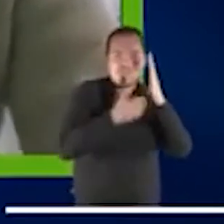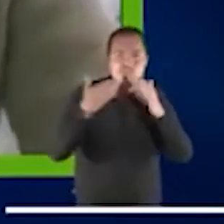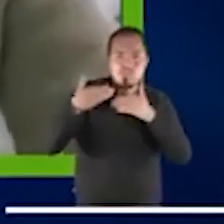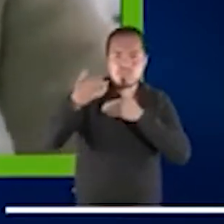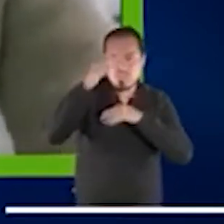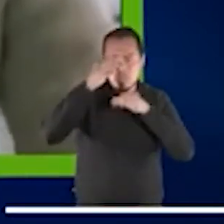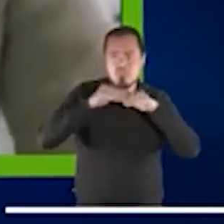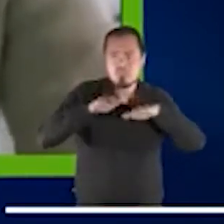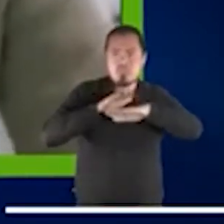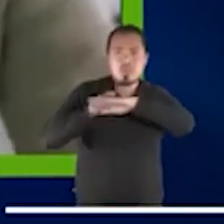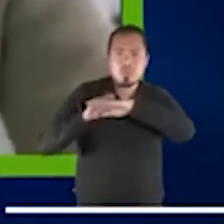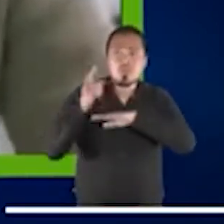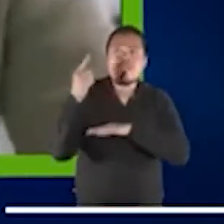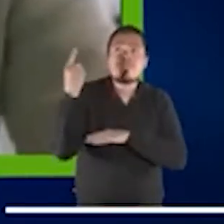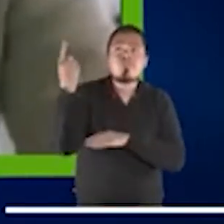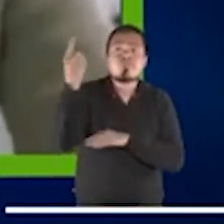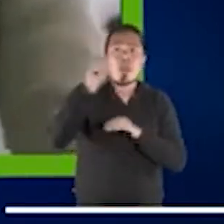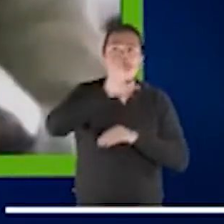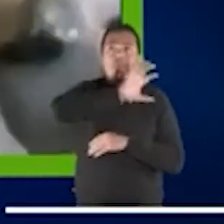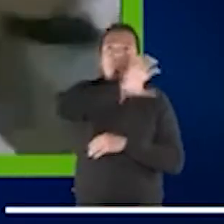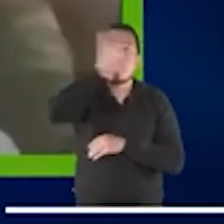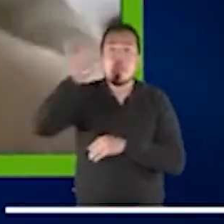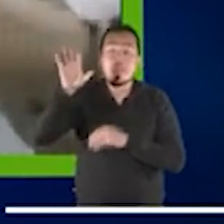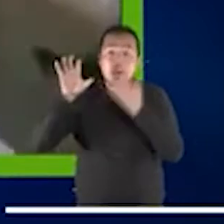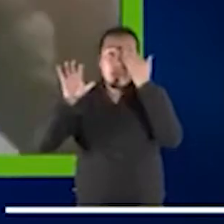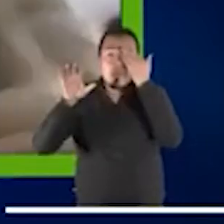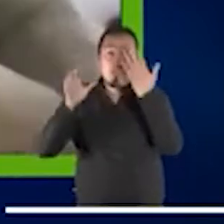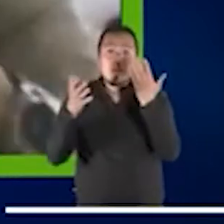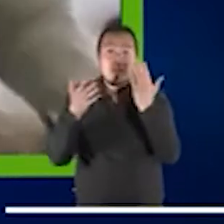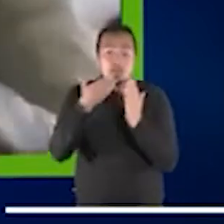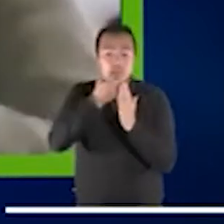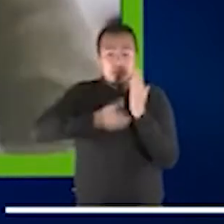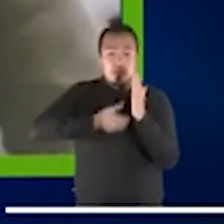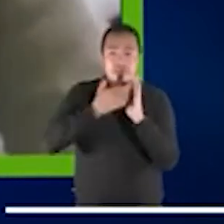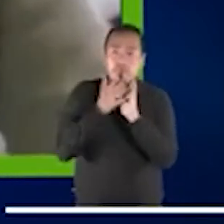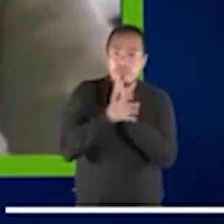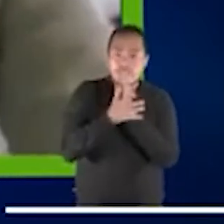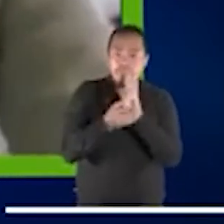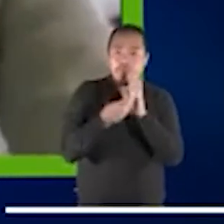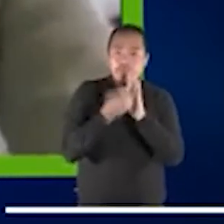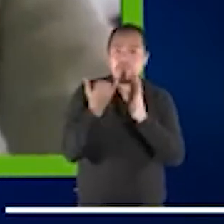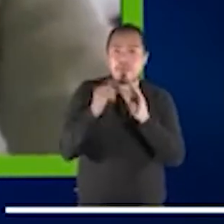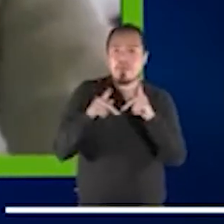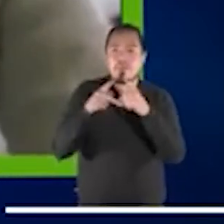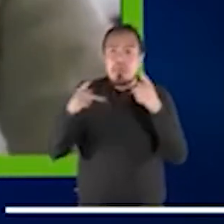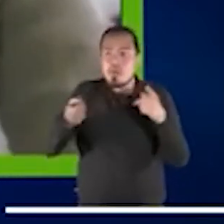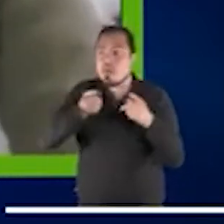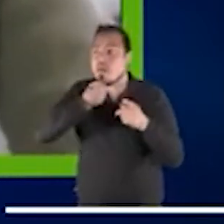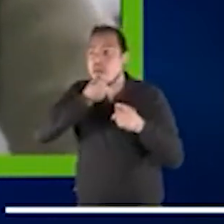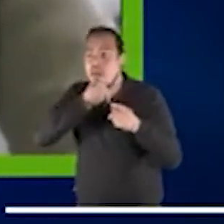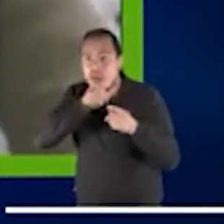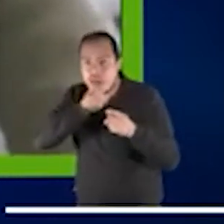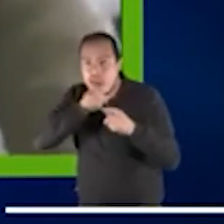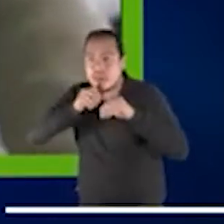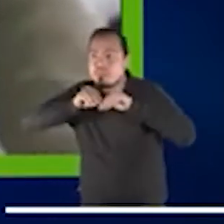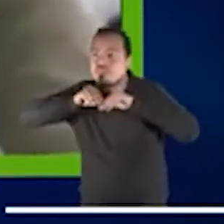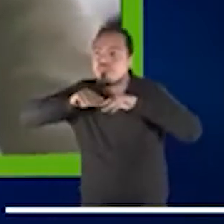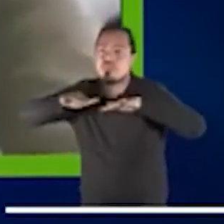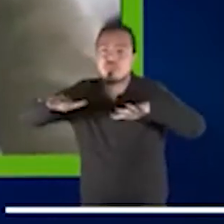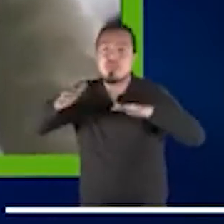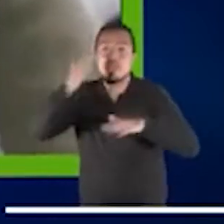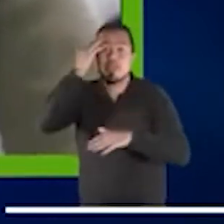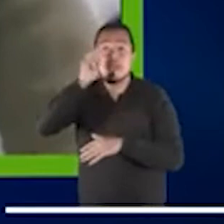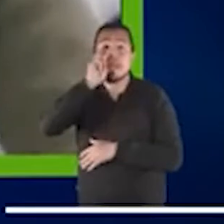también respecto de cada país y ambicios concretos en cuanto a documentos, boletines, comunicados de prensa, etc. Y después también, a nivel nacional,